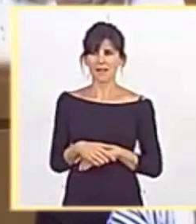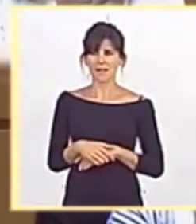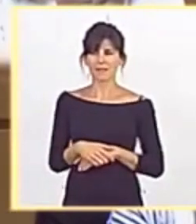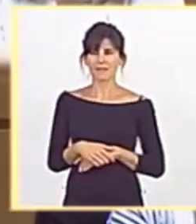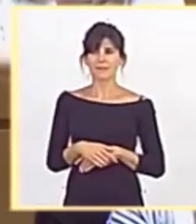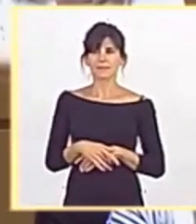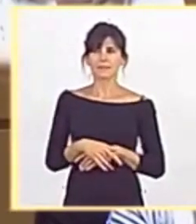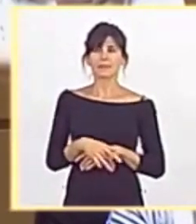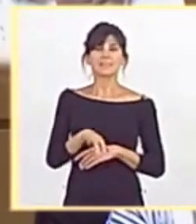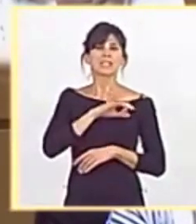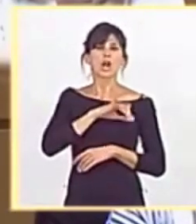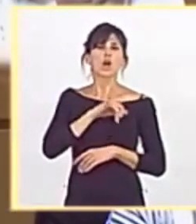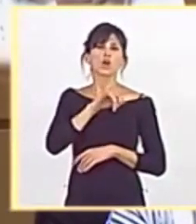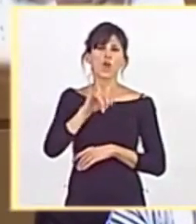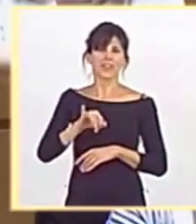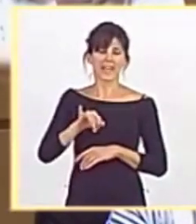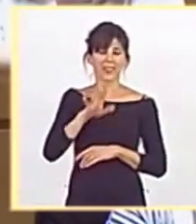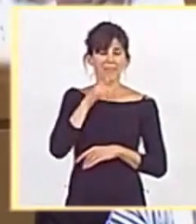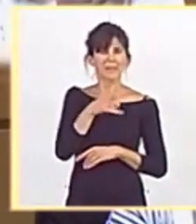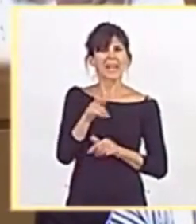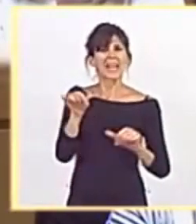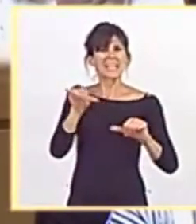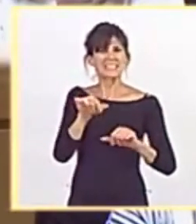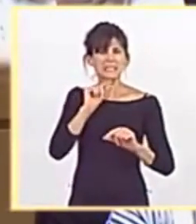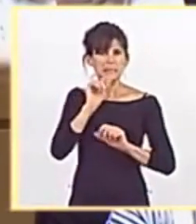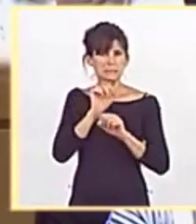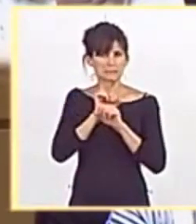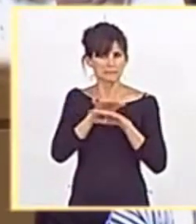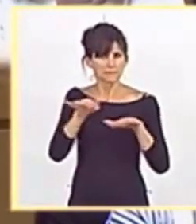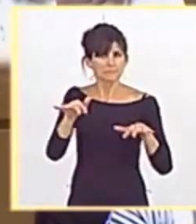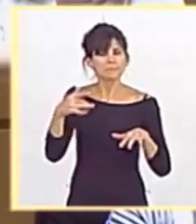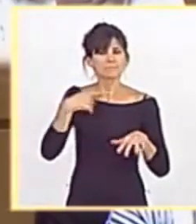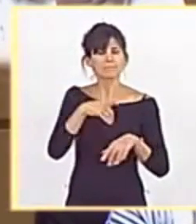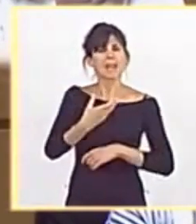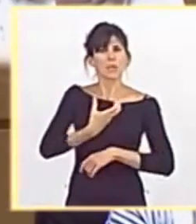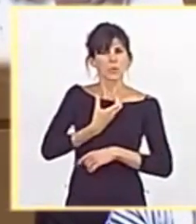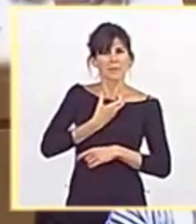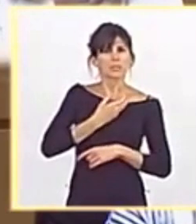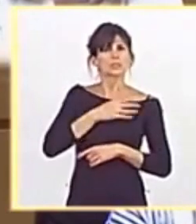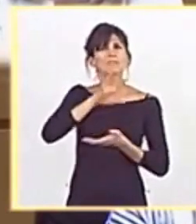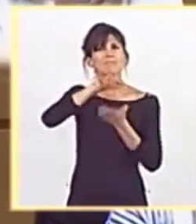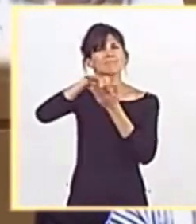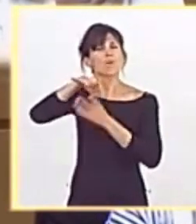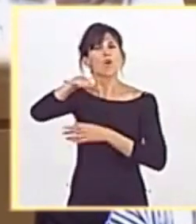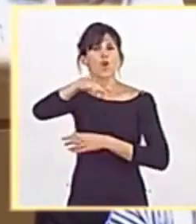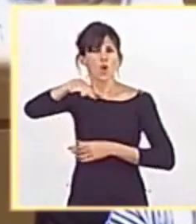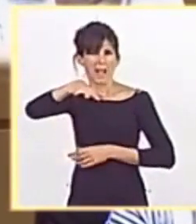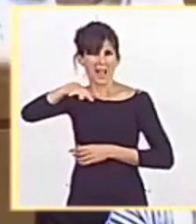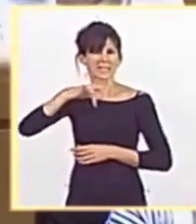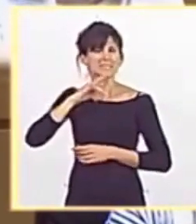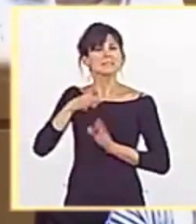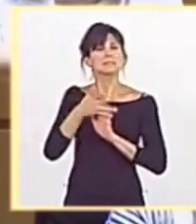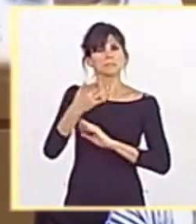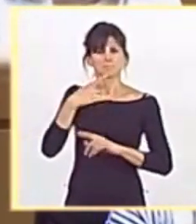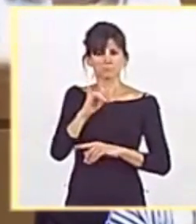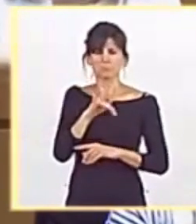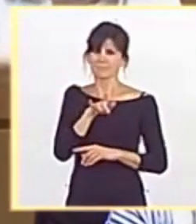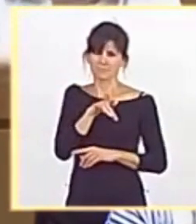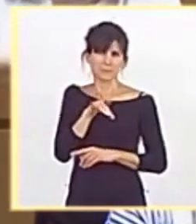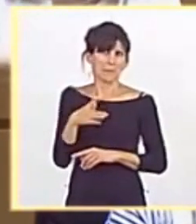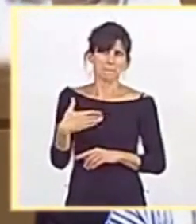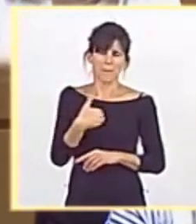Señora Rodríguez, durante la crisis del COVID los ayuntamientos y entidades locales, compartirá conmigo, han tenido un papel